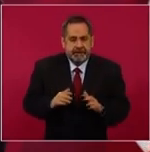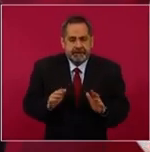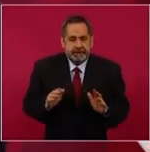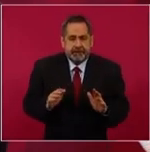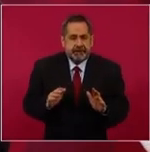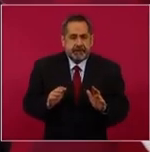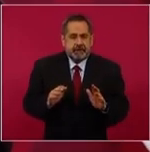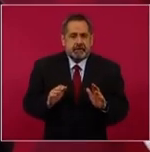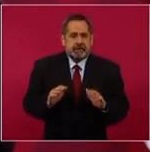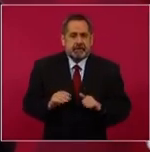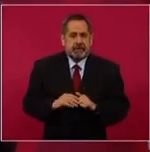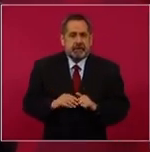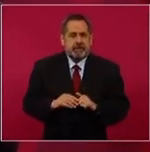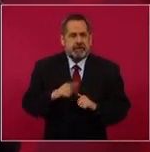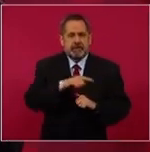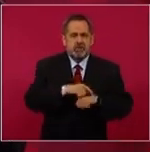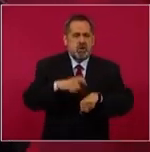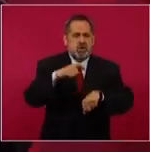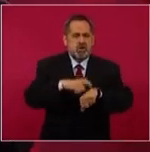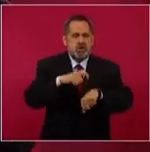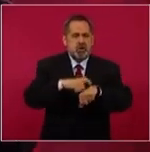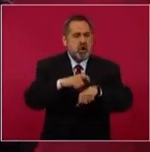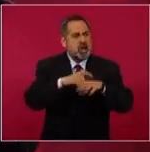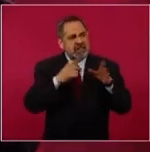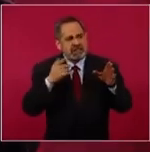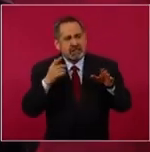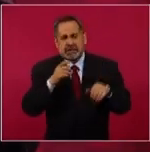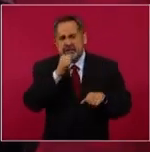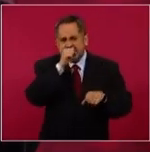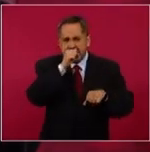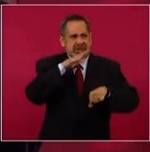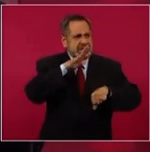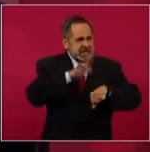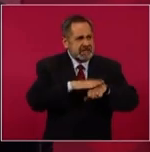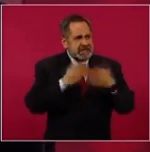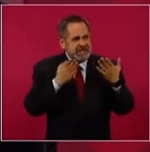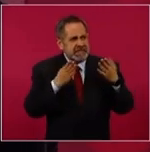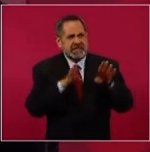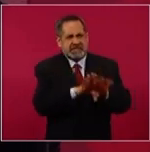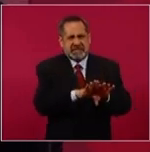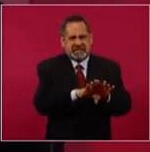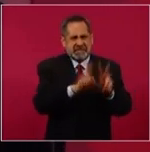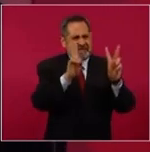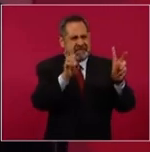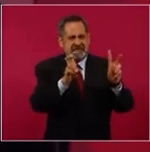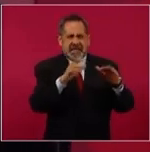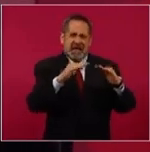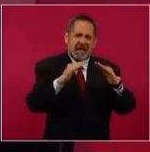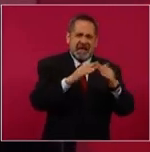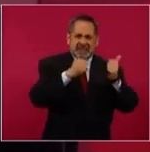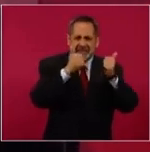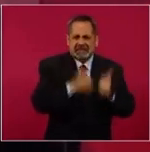toque de queda, medidas